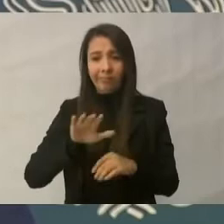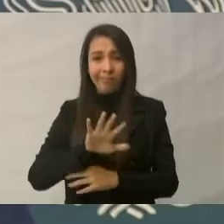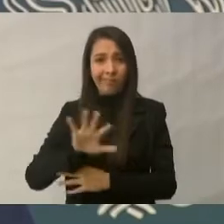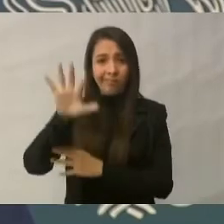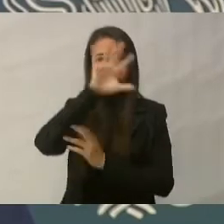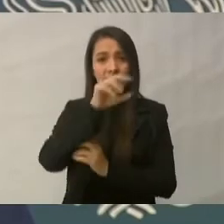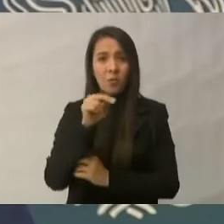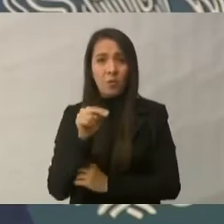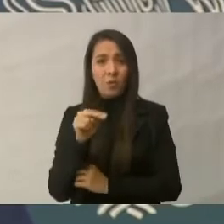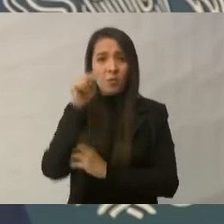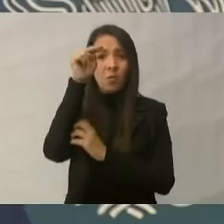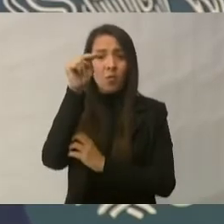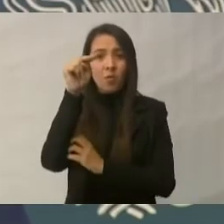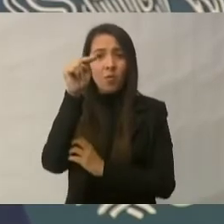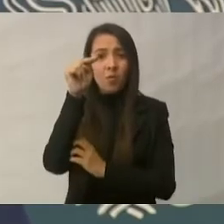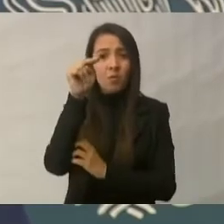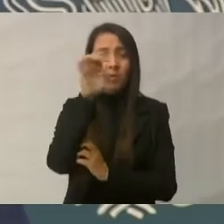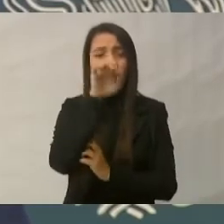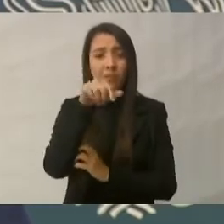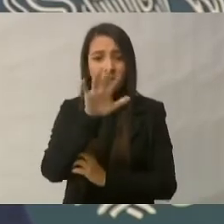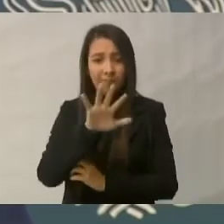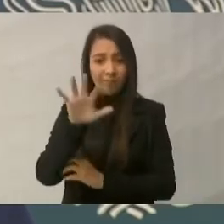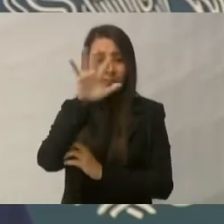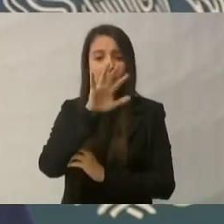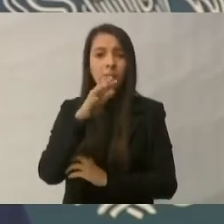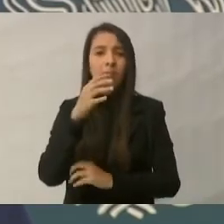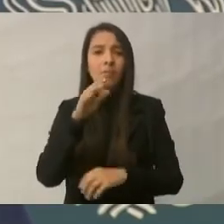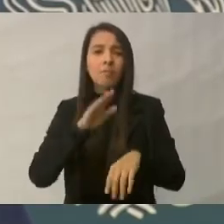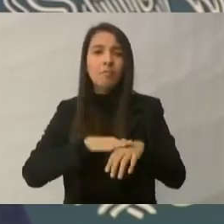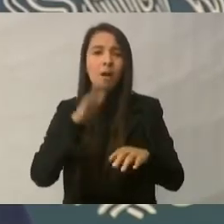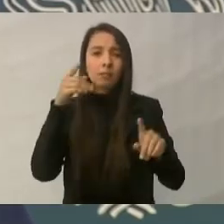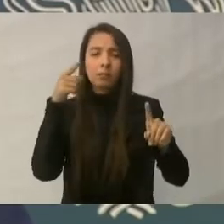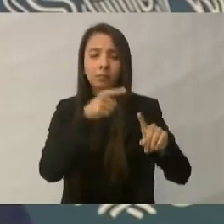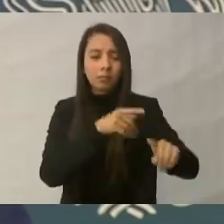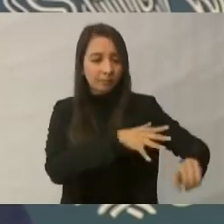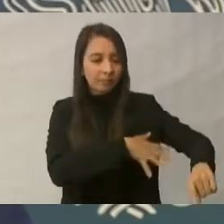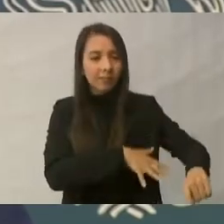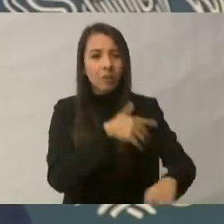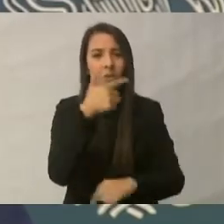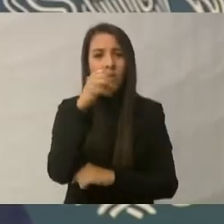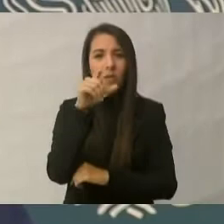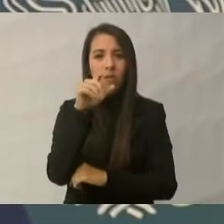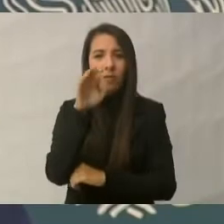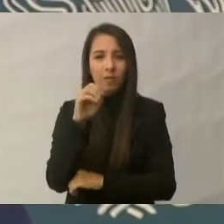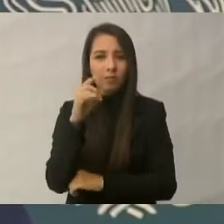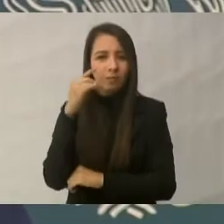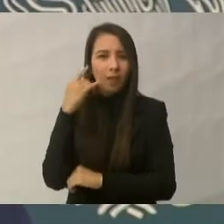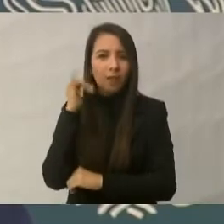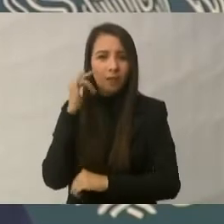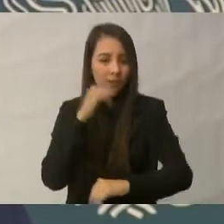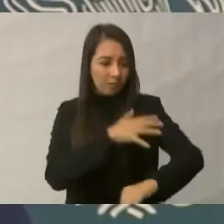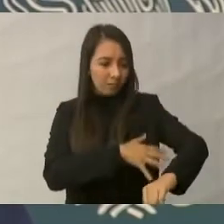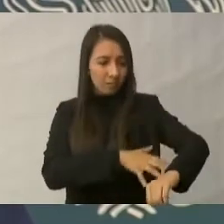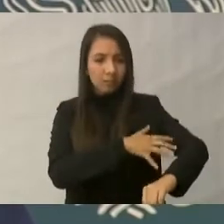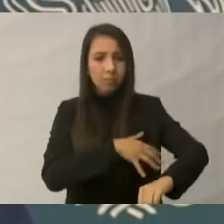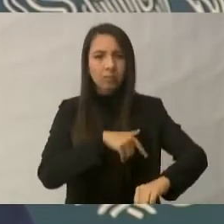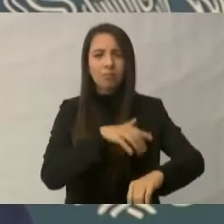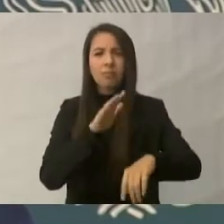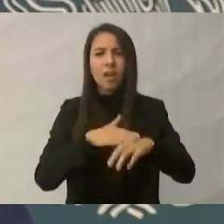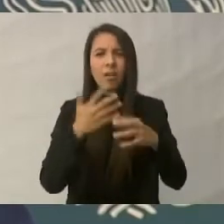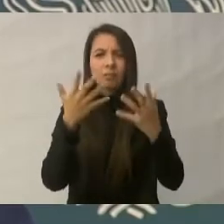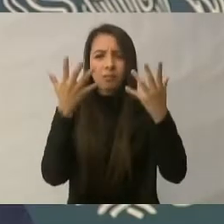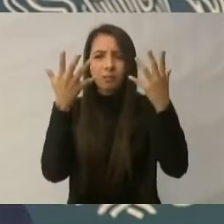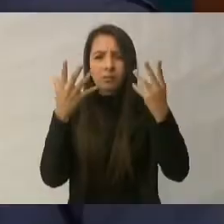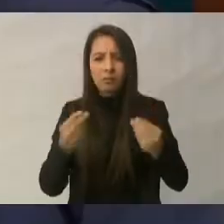noroeste del país, y más específicamente el Golfo de California, es una de las zonas más ricas y más importantes en diversidad